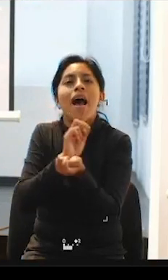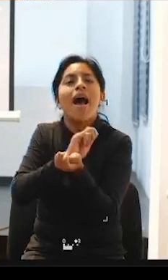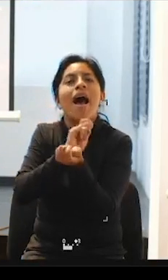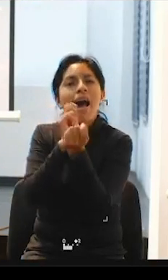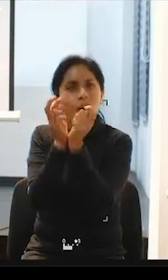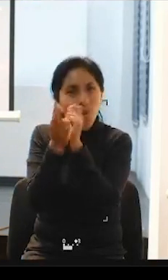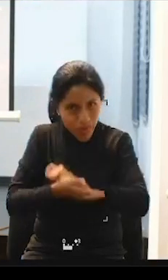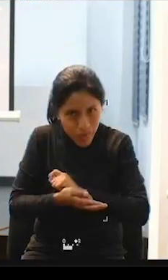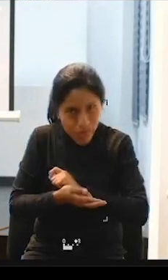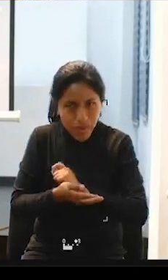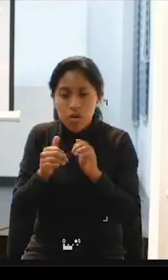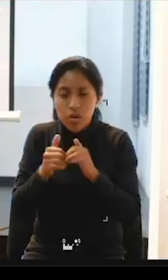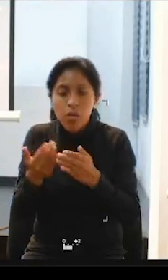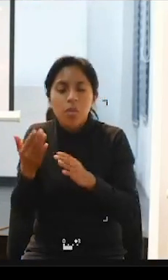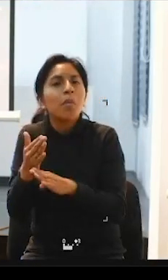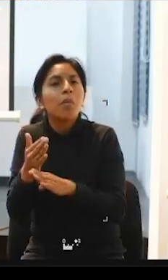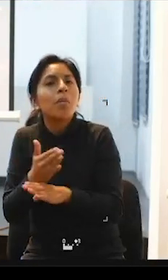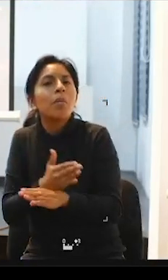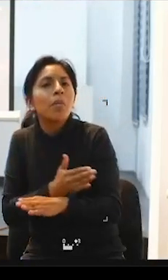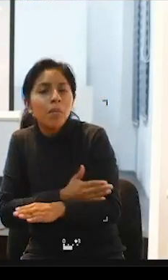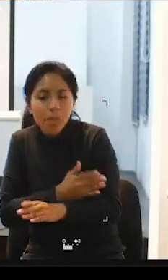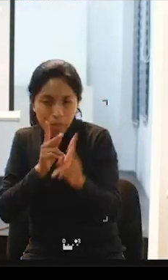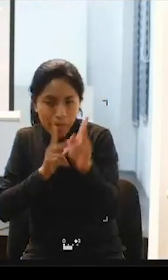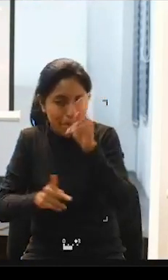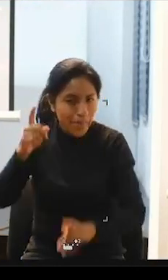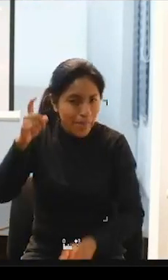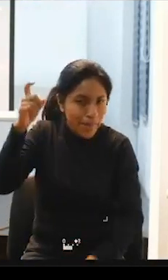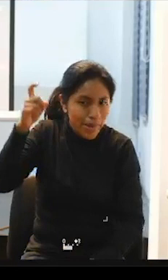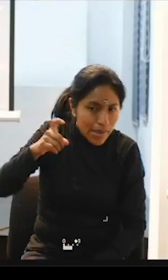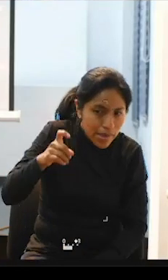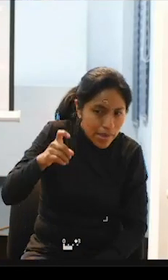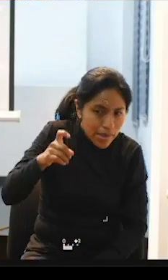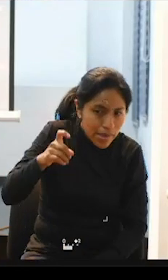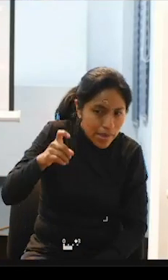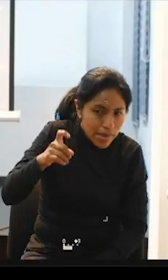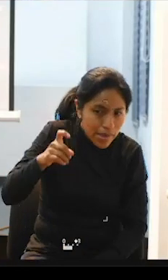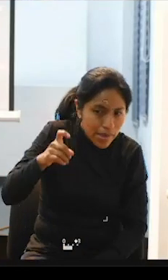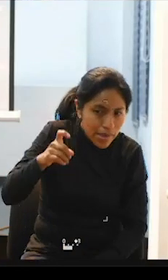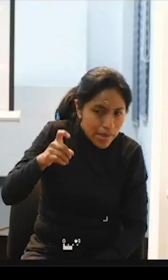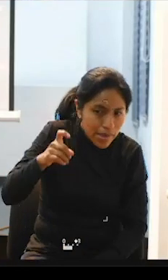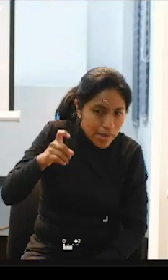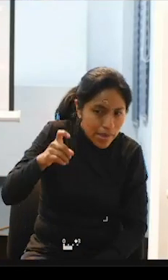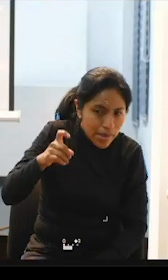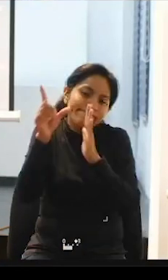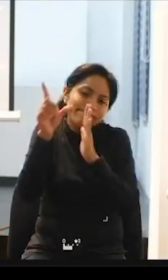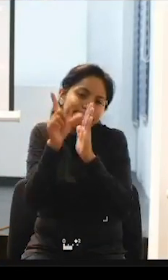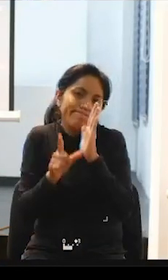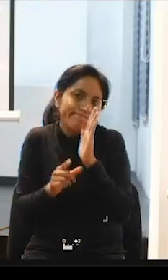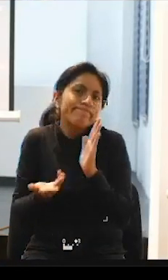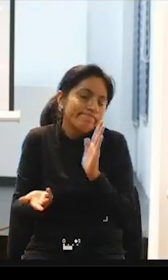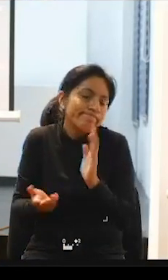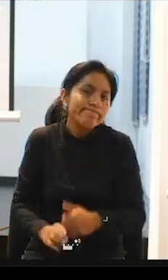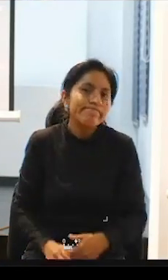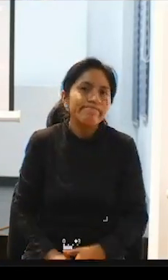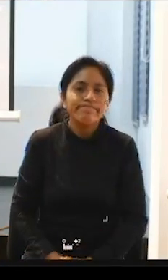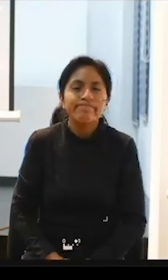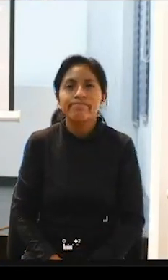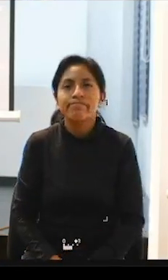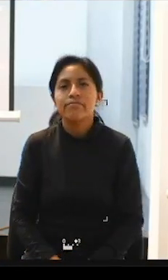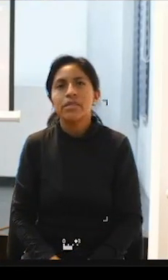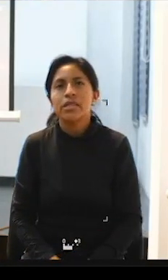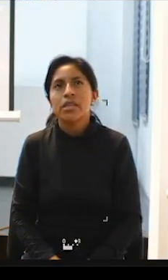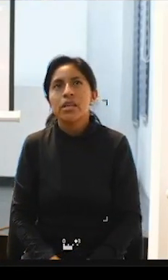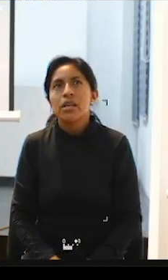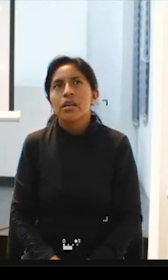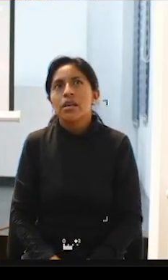tiempo van necesitando de más y ahí estamos ahí estamos poco